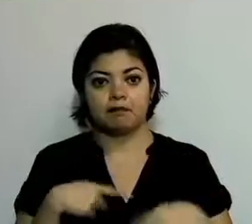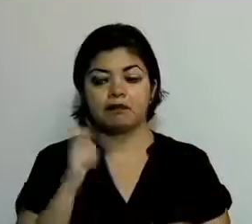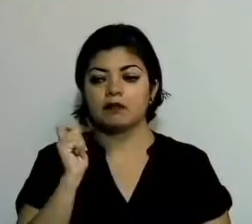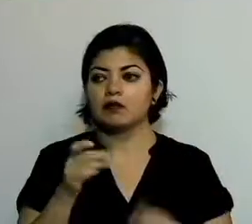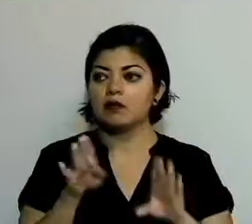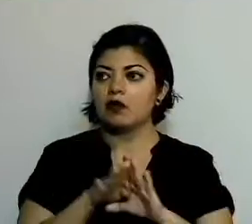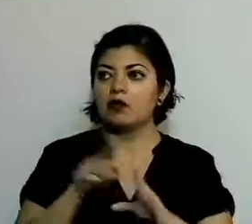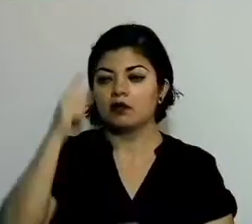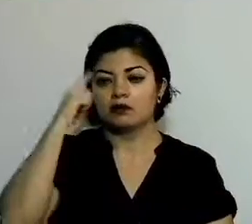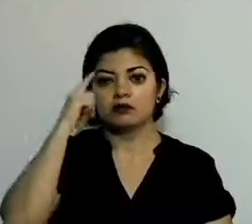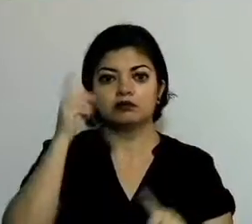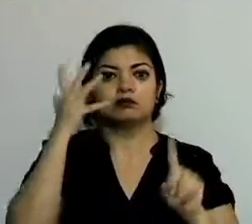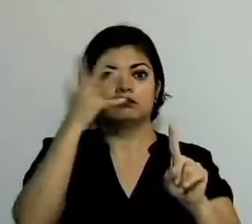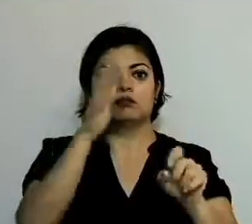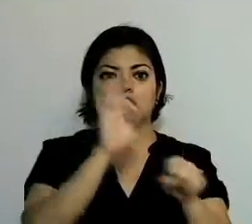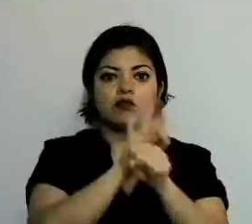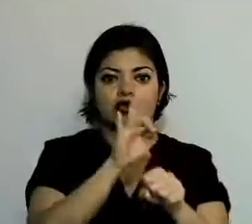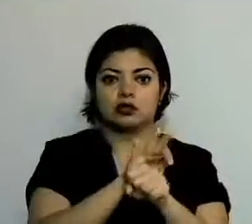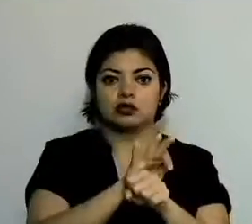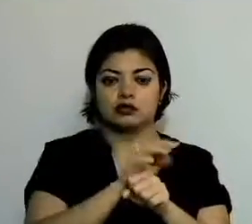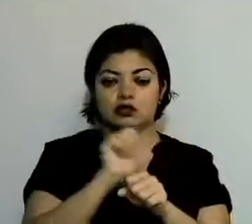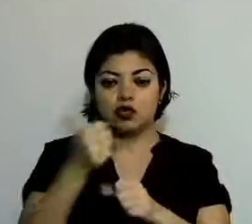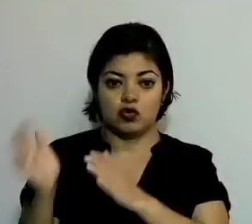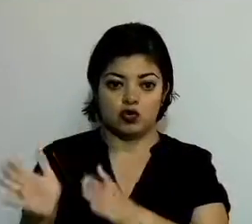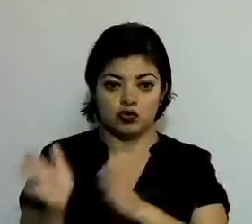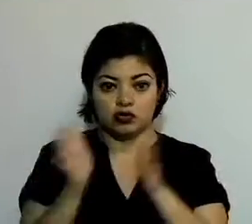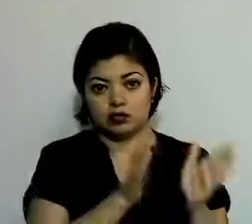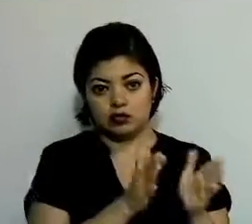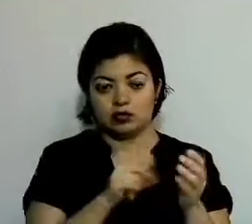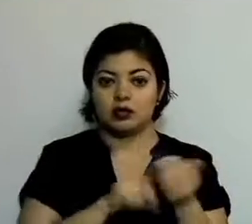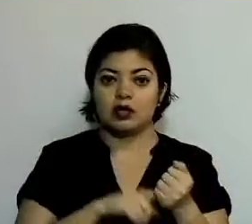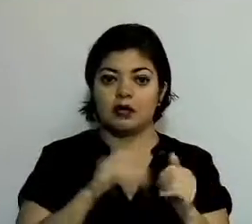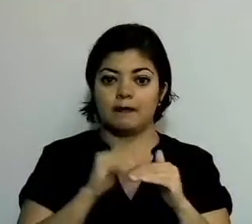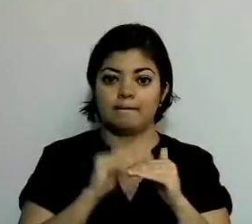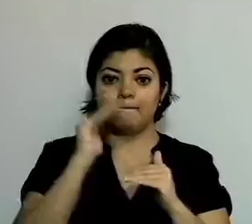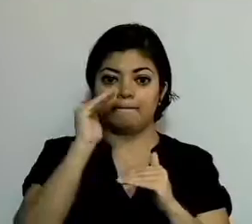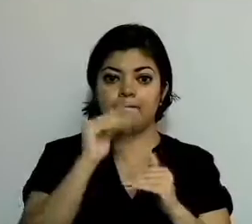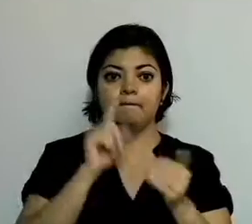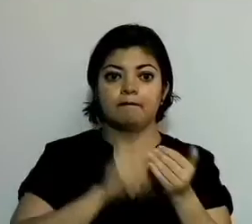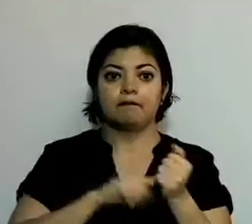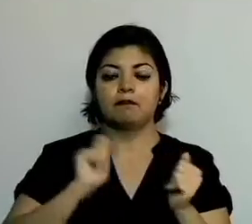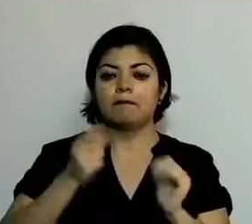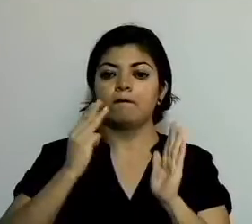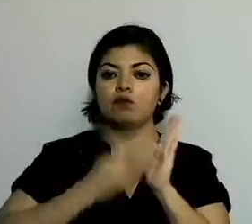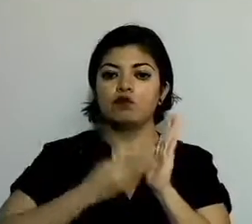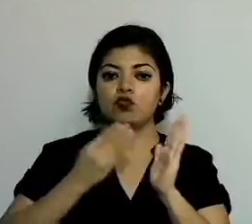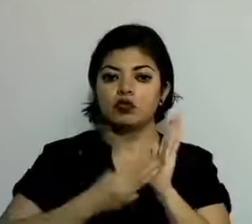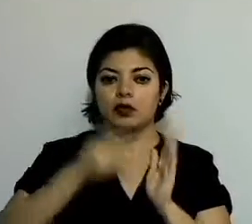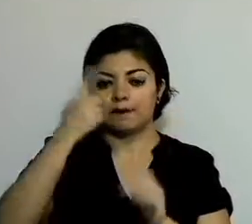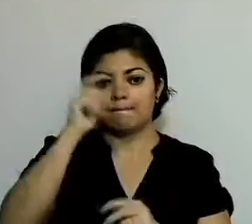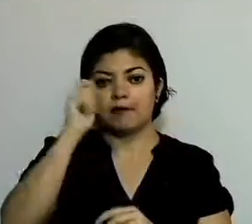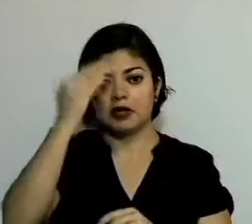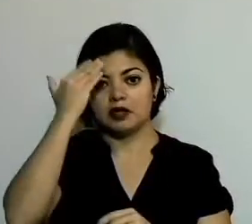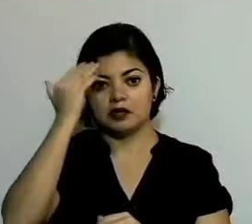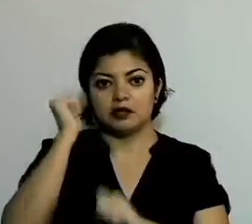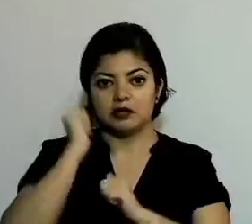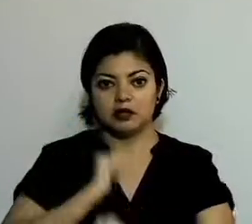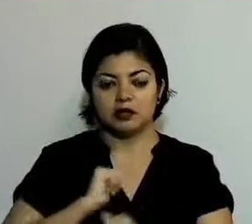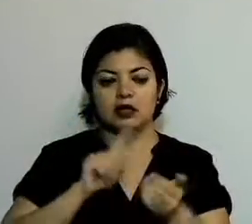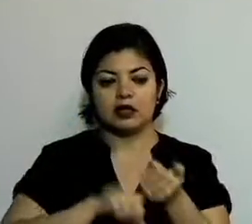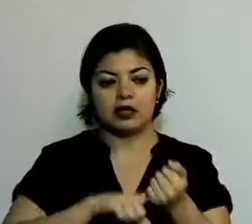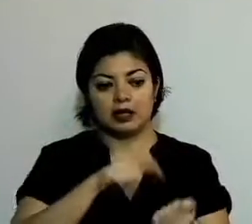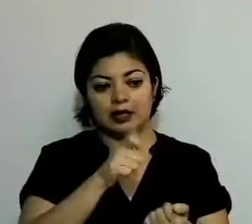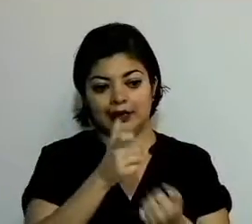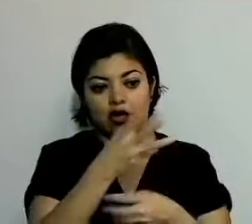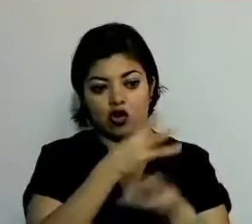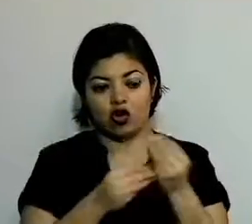mayor de protección. Por otra parte, incrementa el parámetro de multas para los titulares de unidades económicas de este tipo